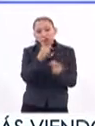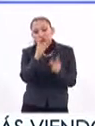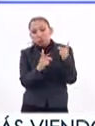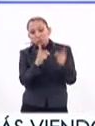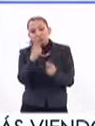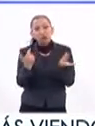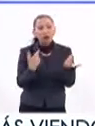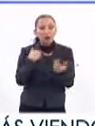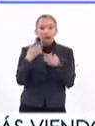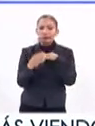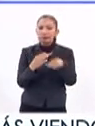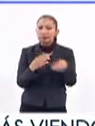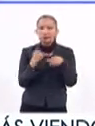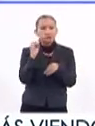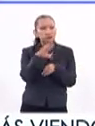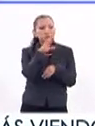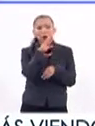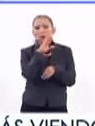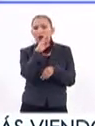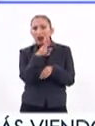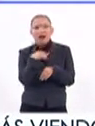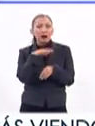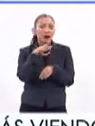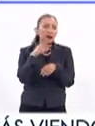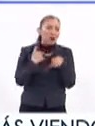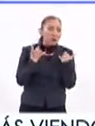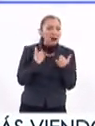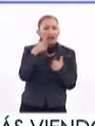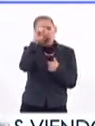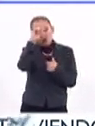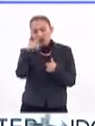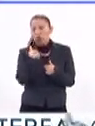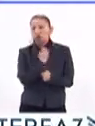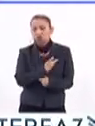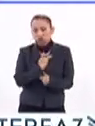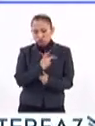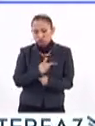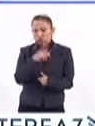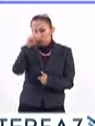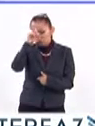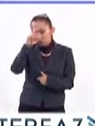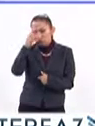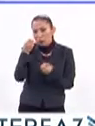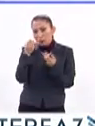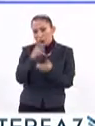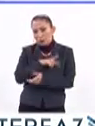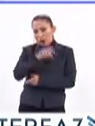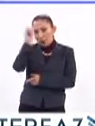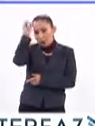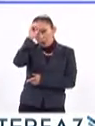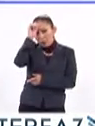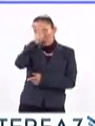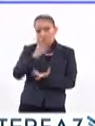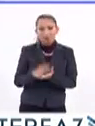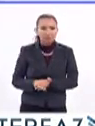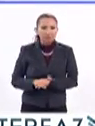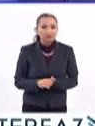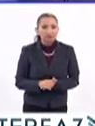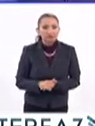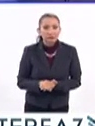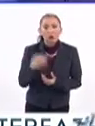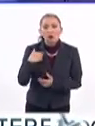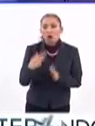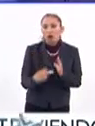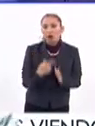solicitudes, me escriben muchísimas mamás, jóvenes, pidiendo consejos y yo con muchísimo gusto. Les doy mi opinión, como